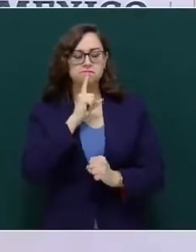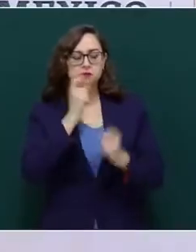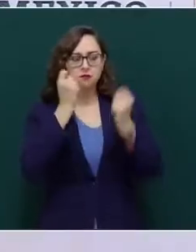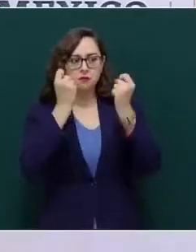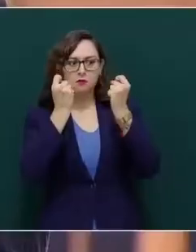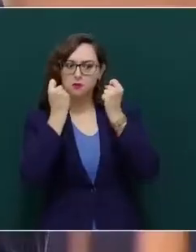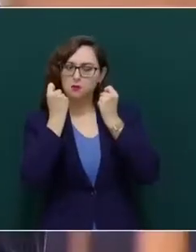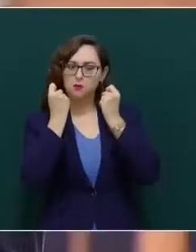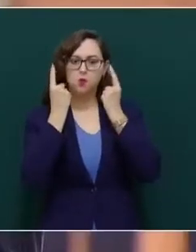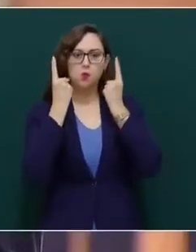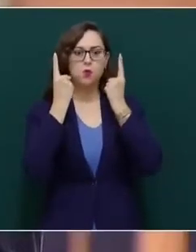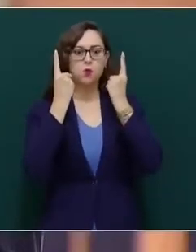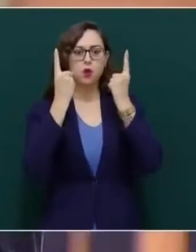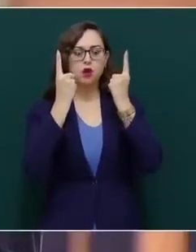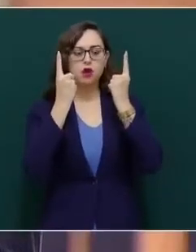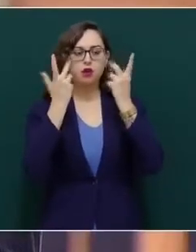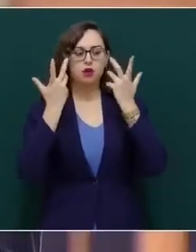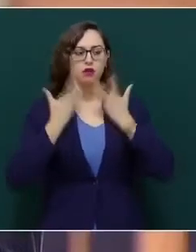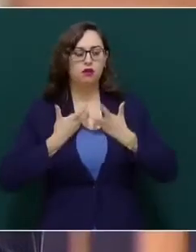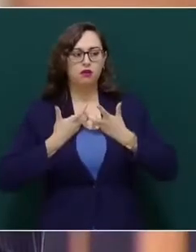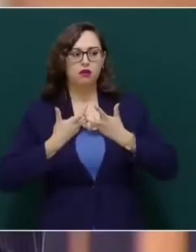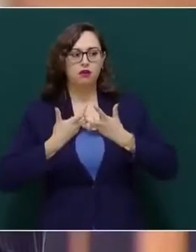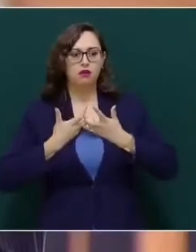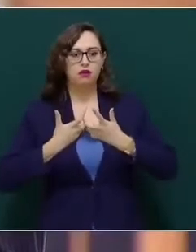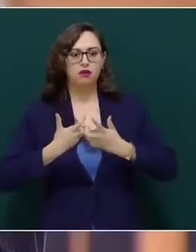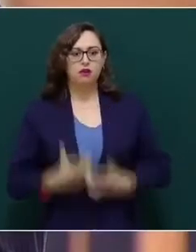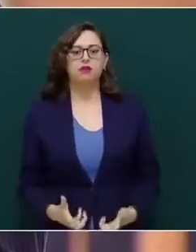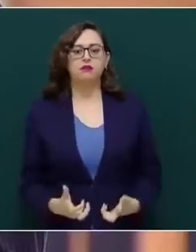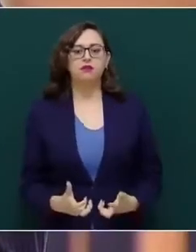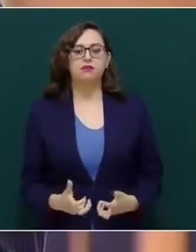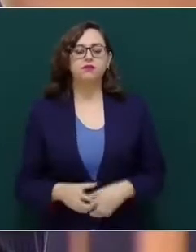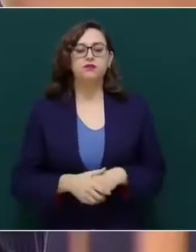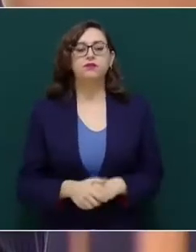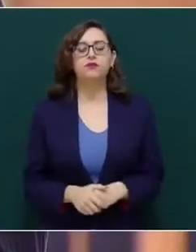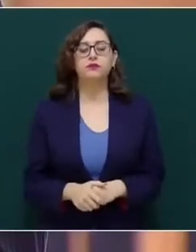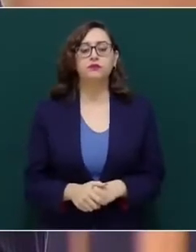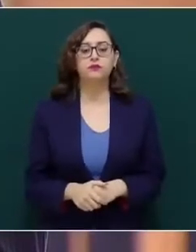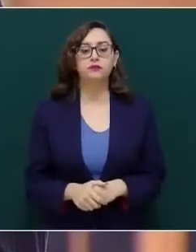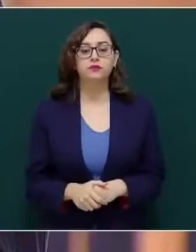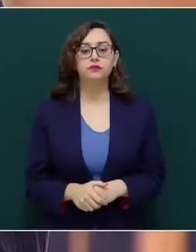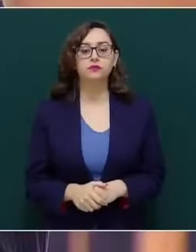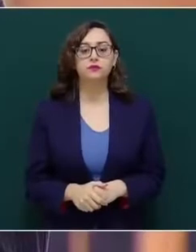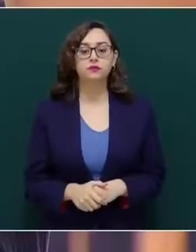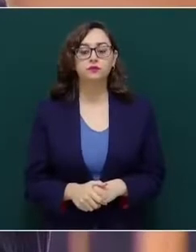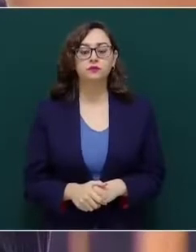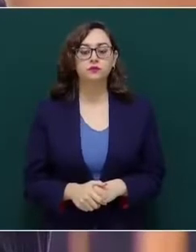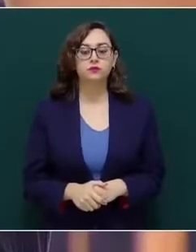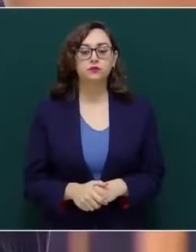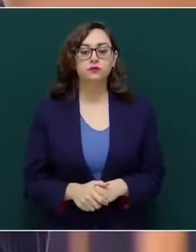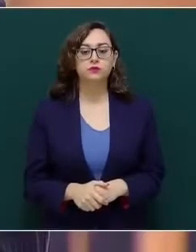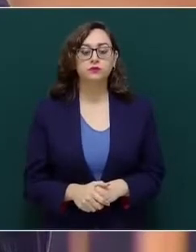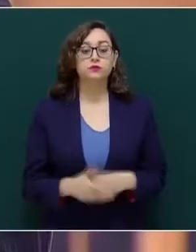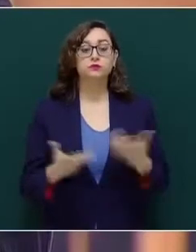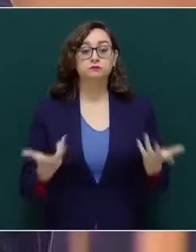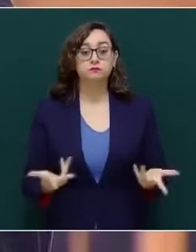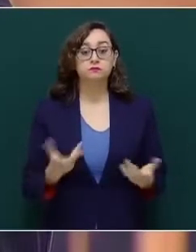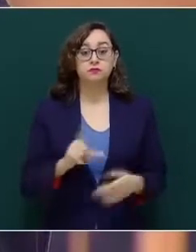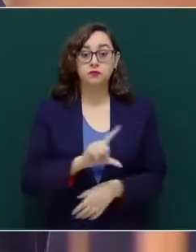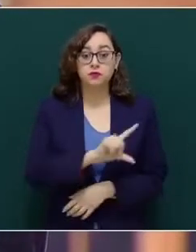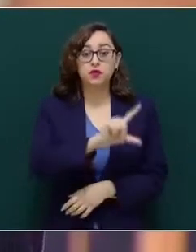y de espanto. Luego de este, hacía algún momento,